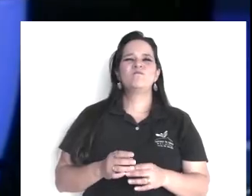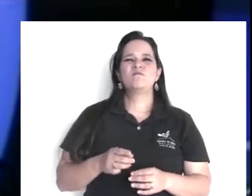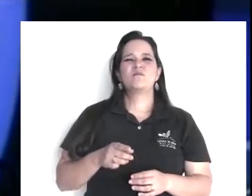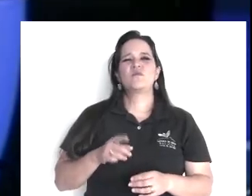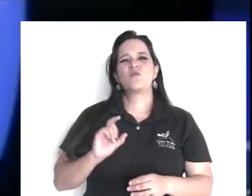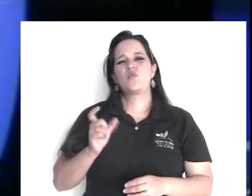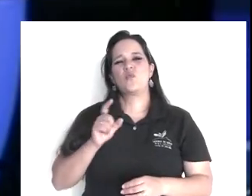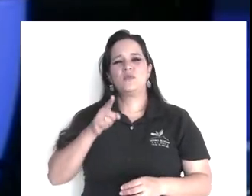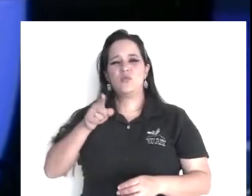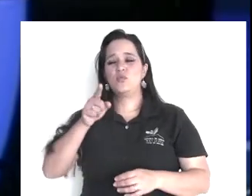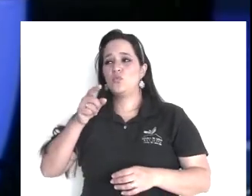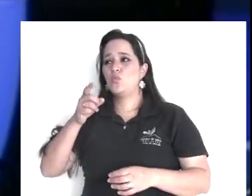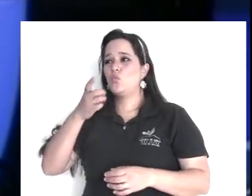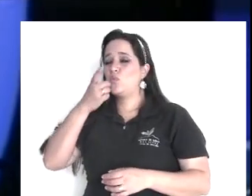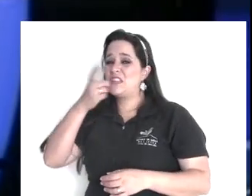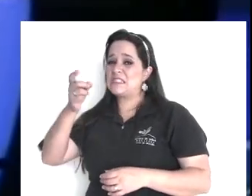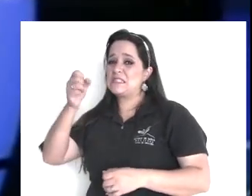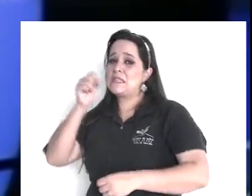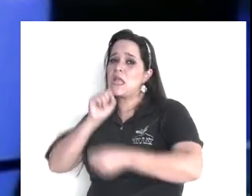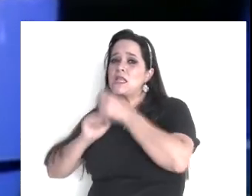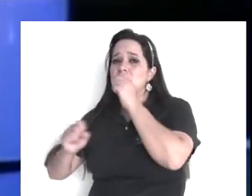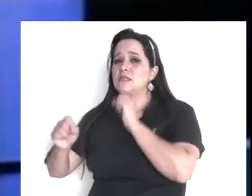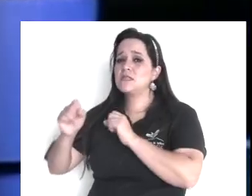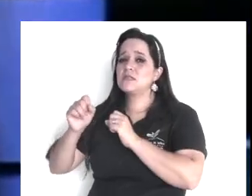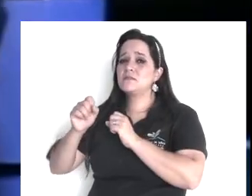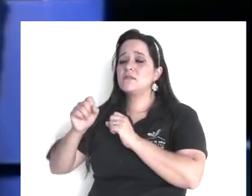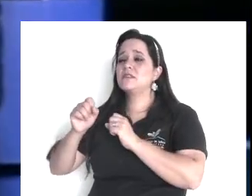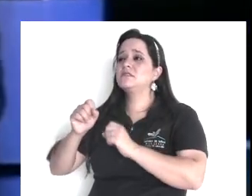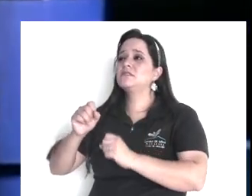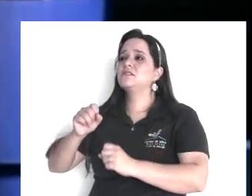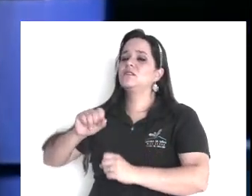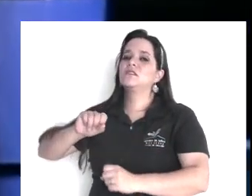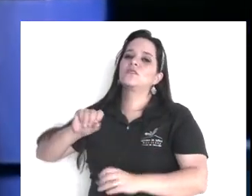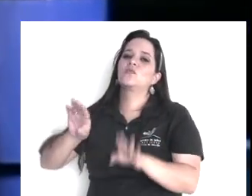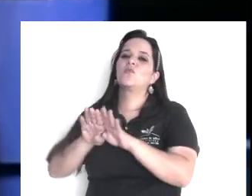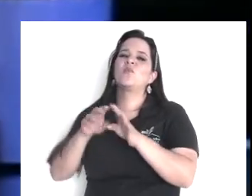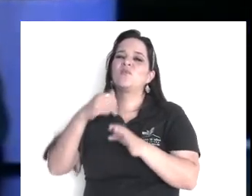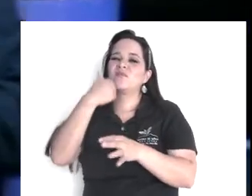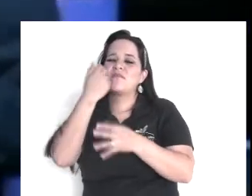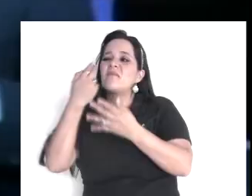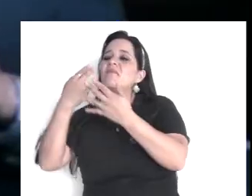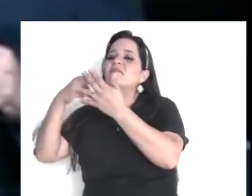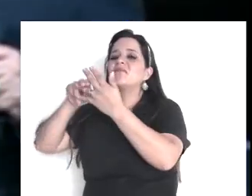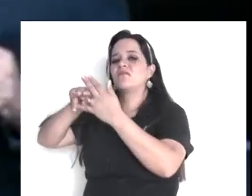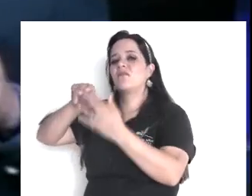pero una flecha, no, una flecha la lanzas, ¿cómo la detienes?